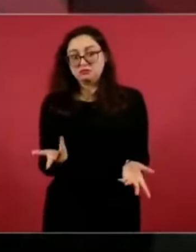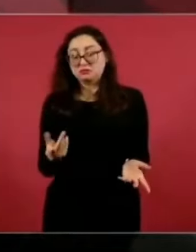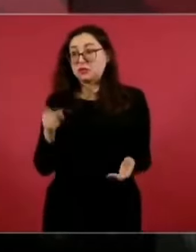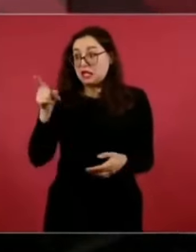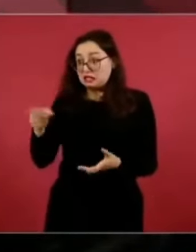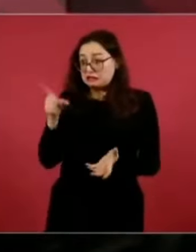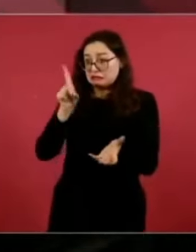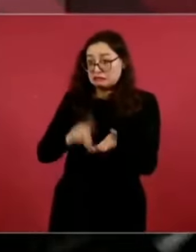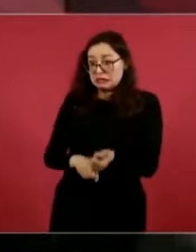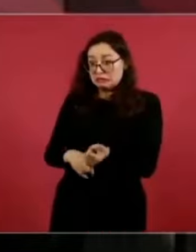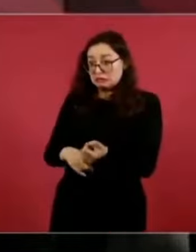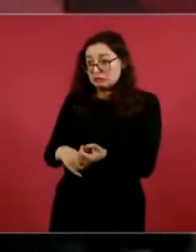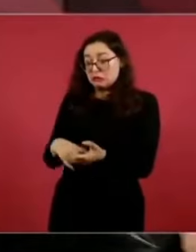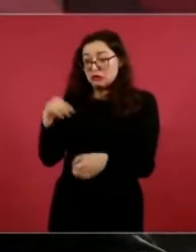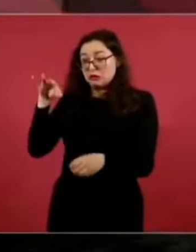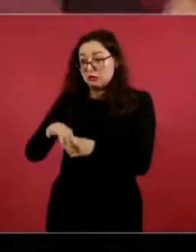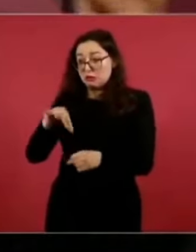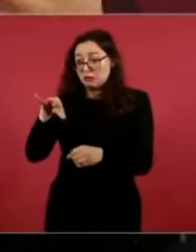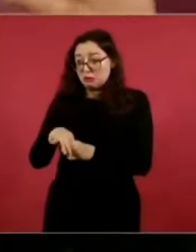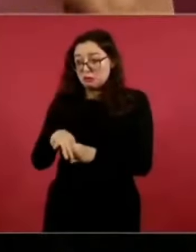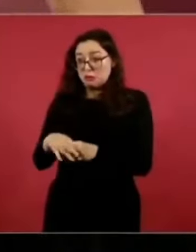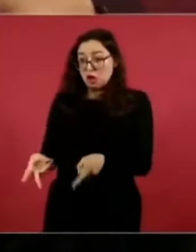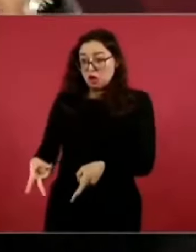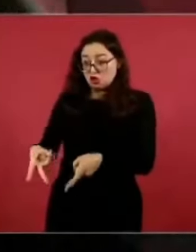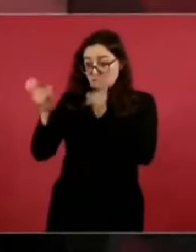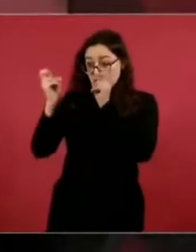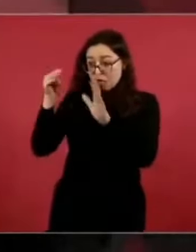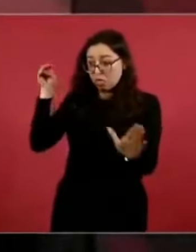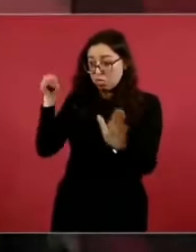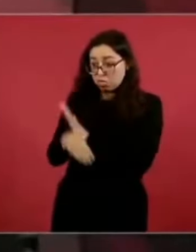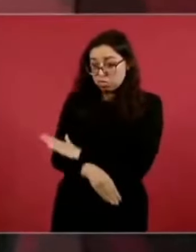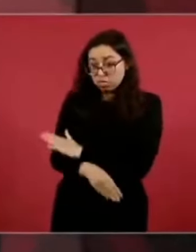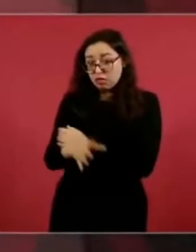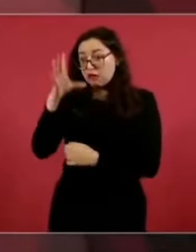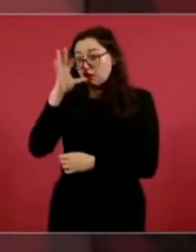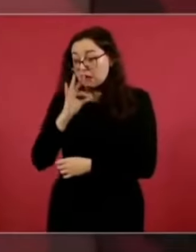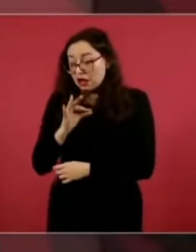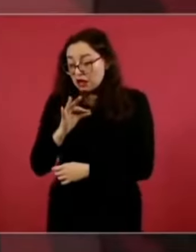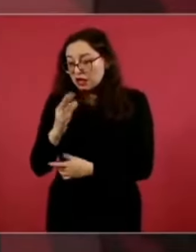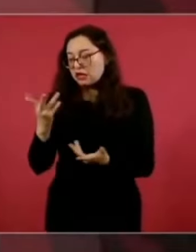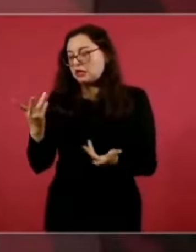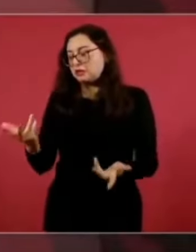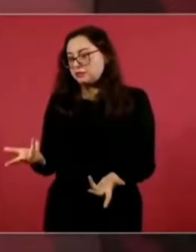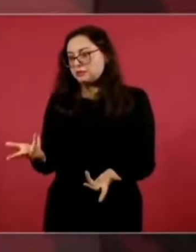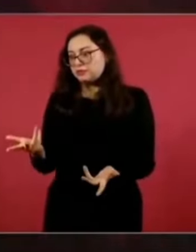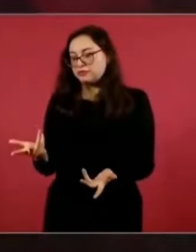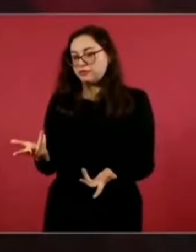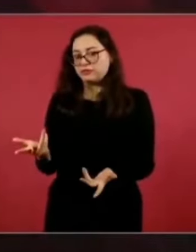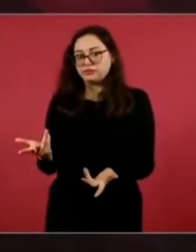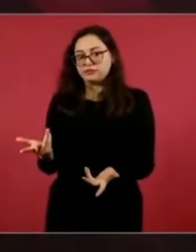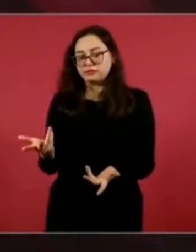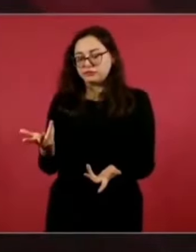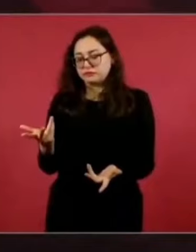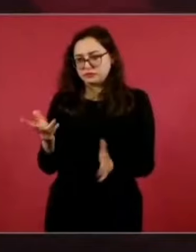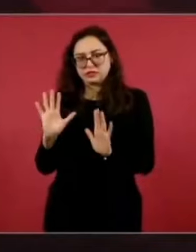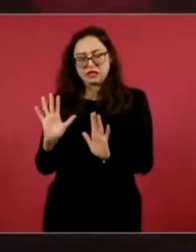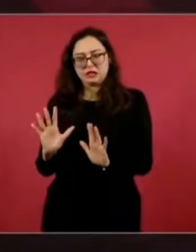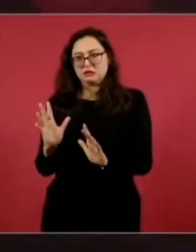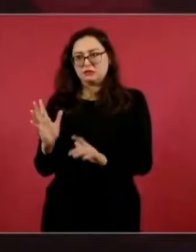lo que se pueda. Ahora hay muchos técnicos